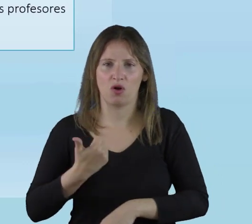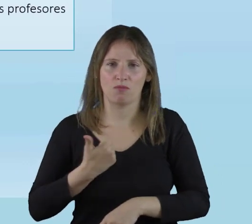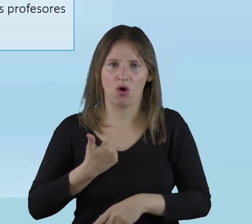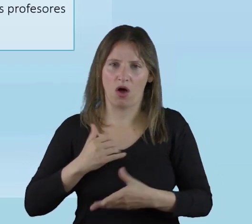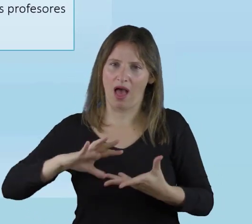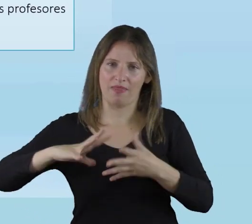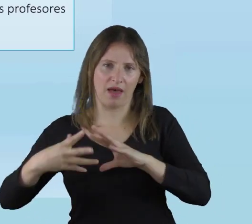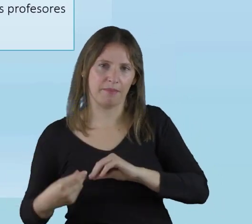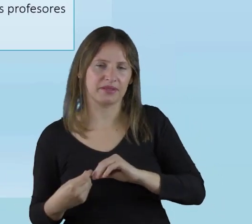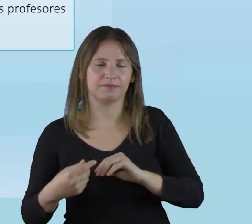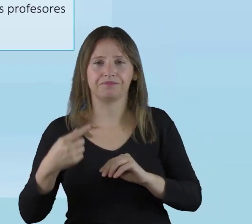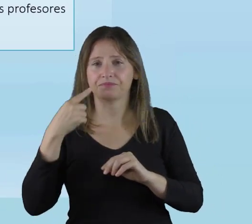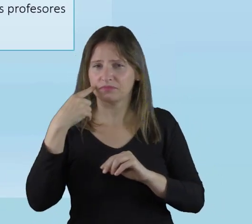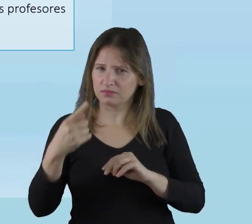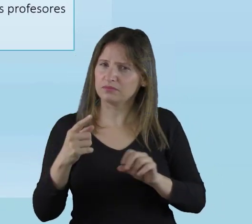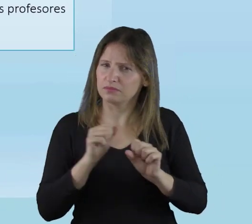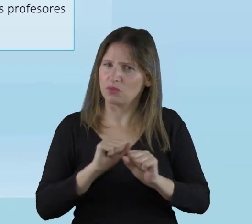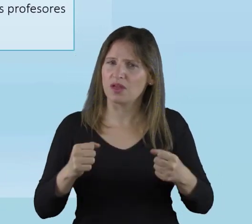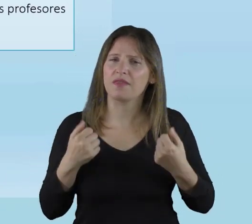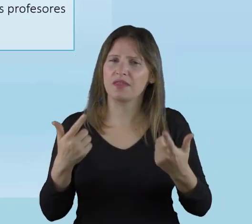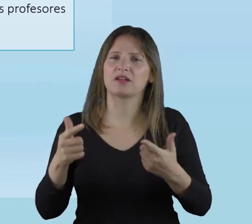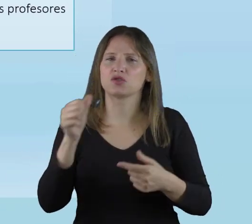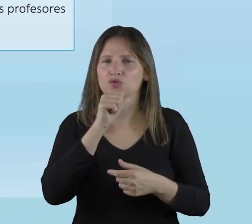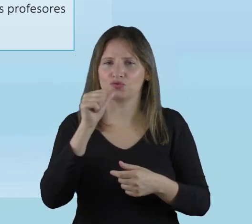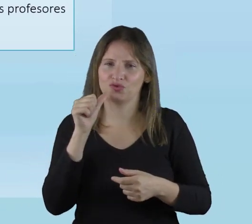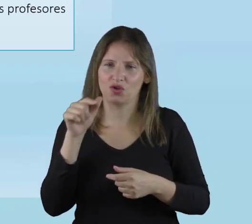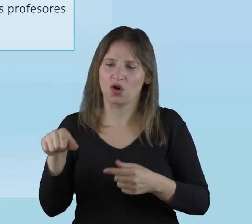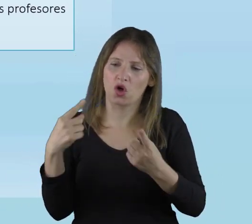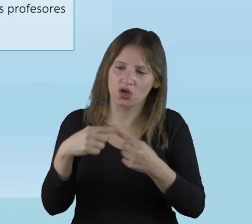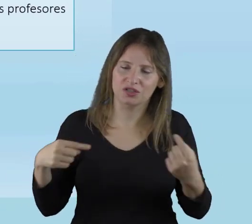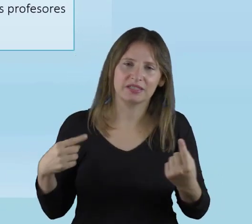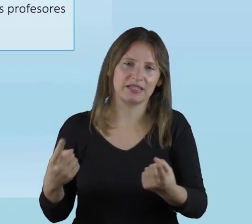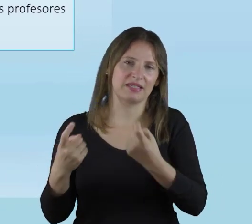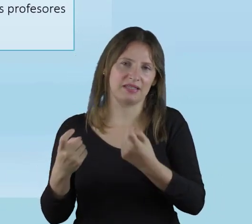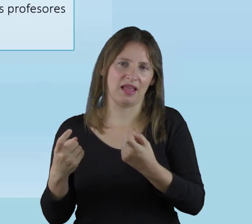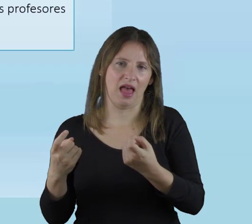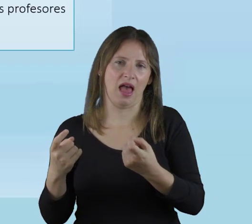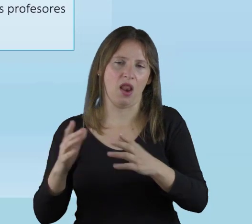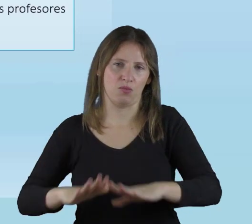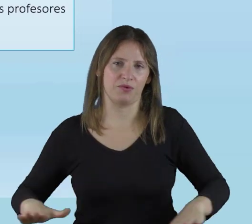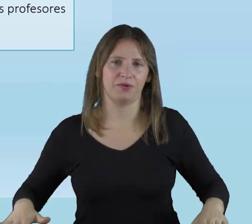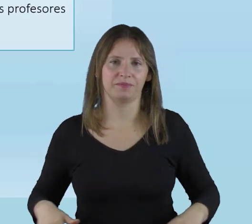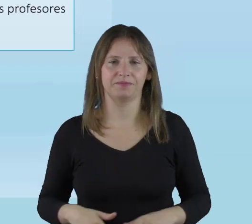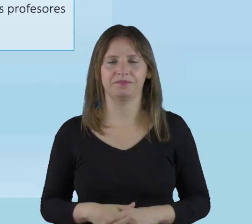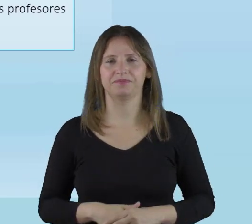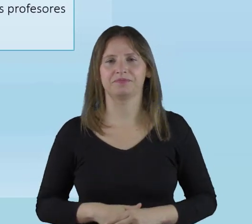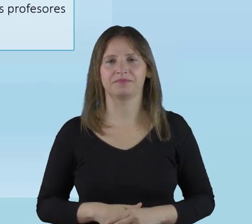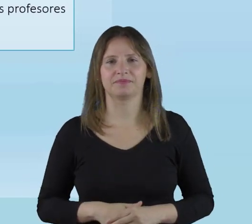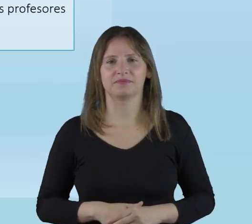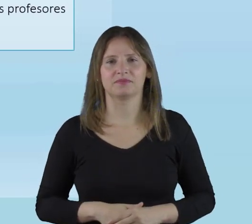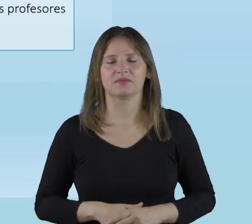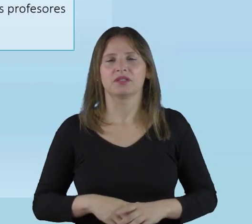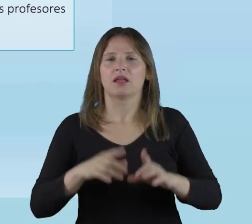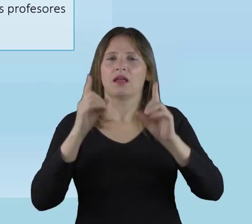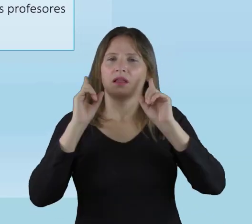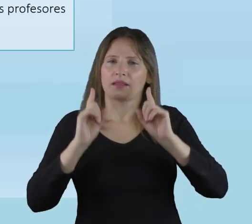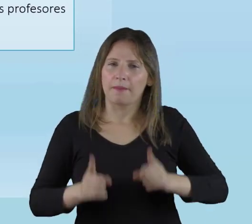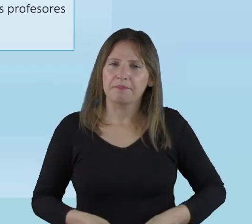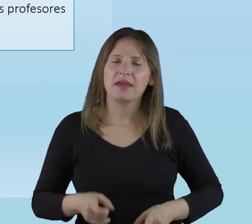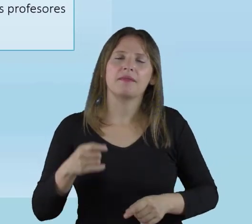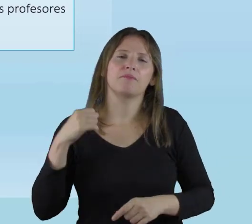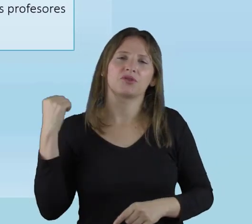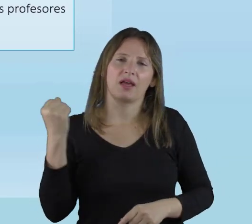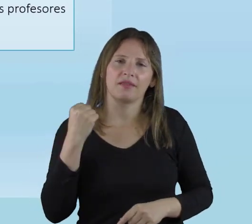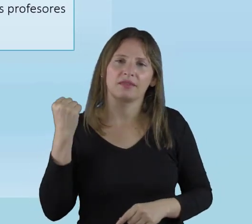práctica y ver que realmente vamos a dar respuesta a esa necesidad que está presentada.